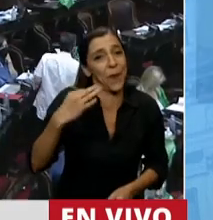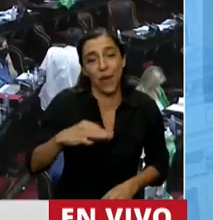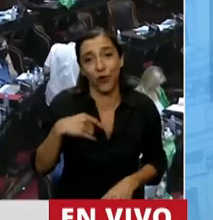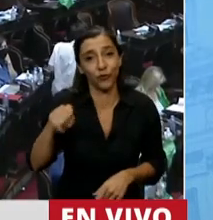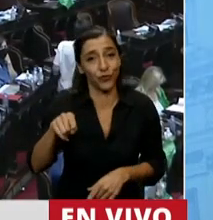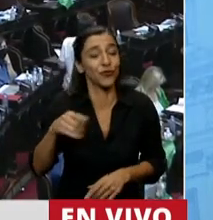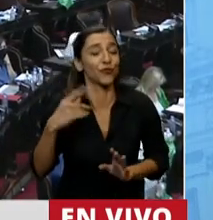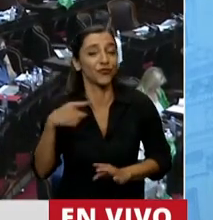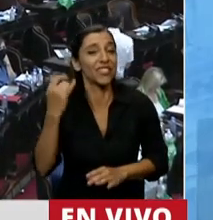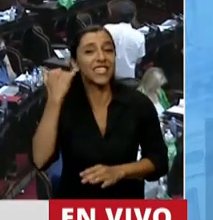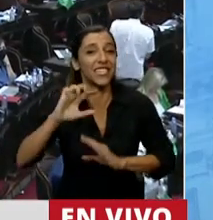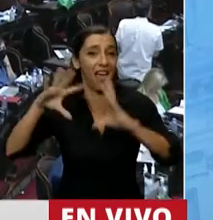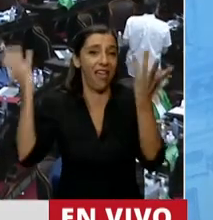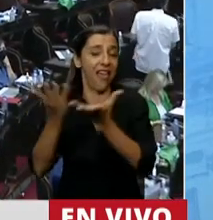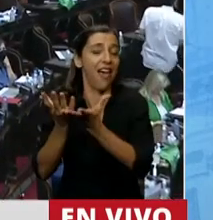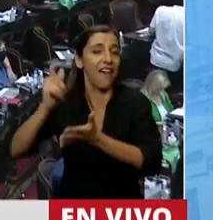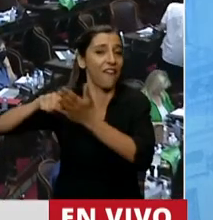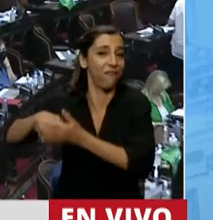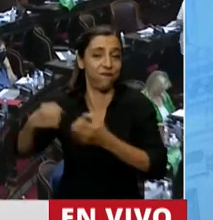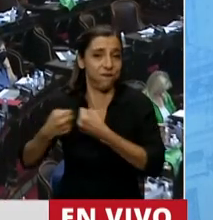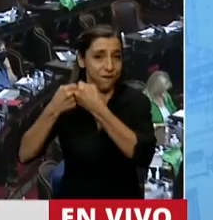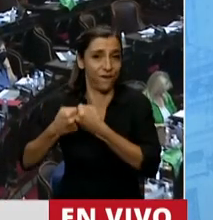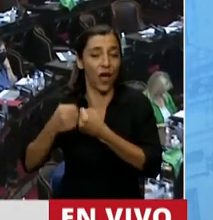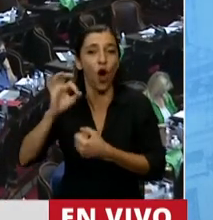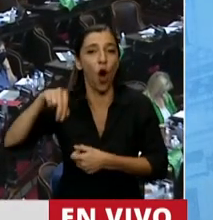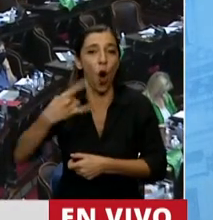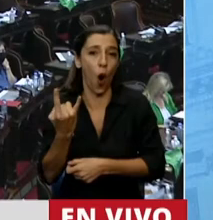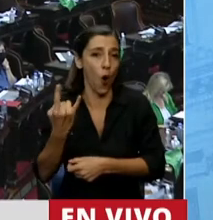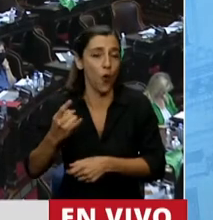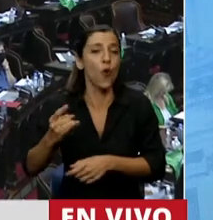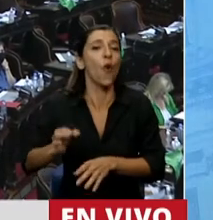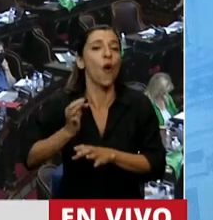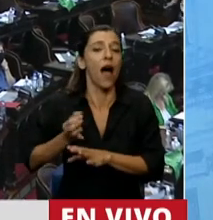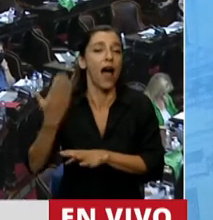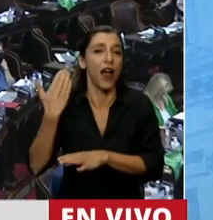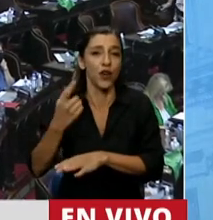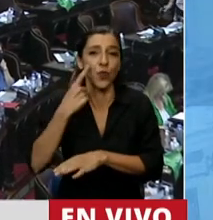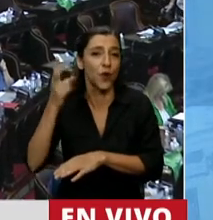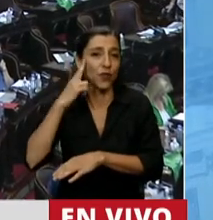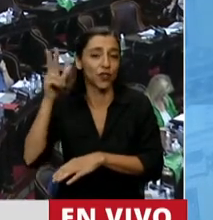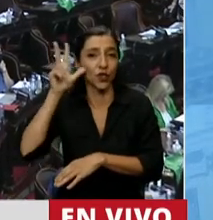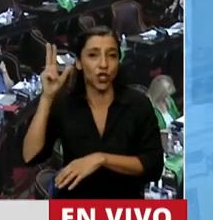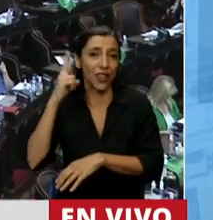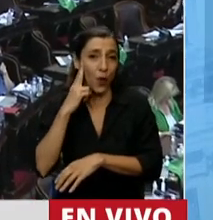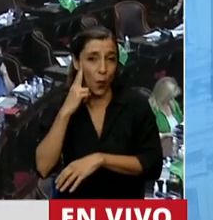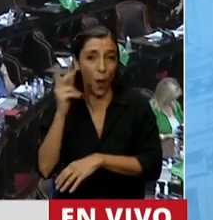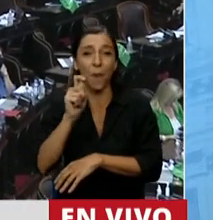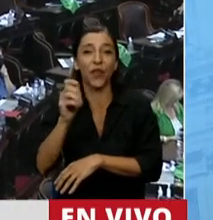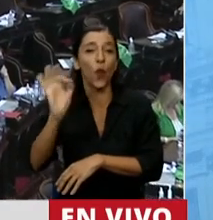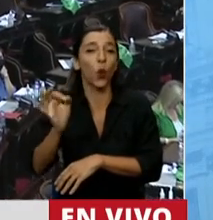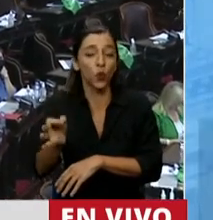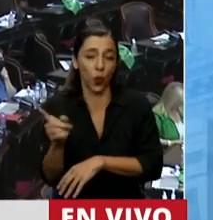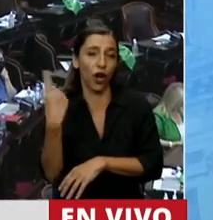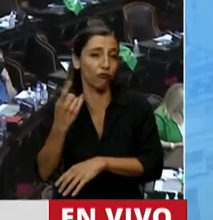adoptada por la Asamblea de las Naciones Unidas con fecha 20 de octubre de 1989, igualmente